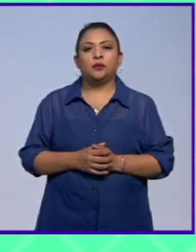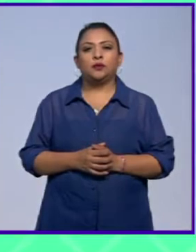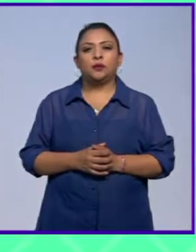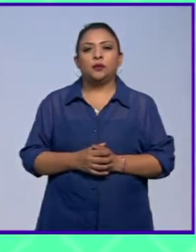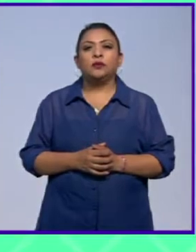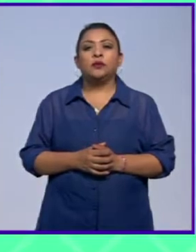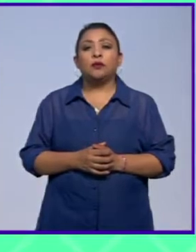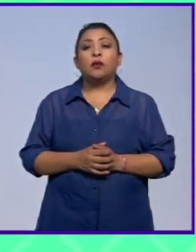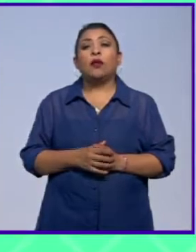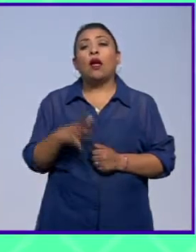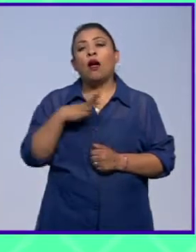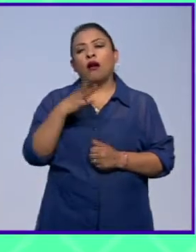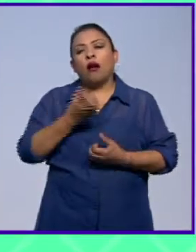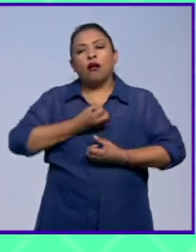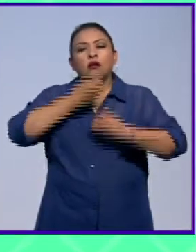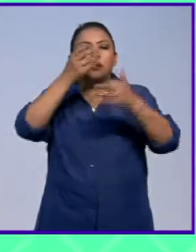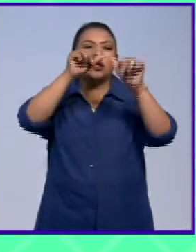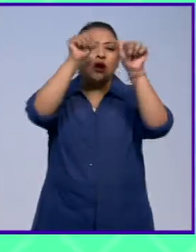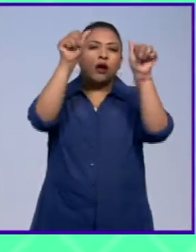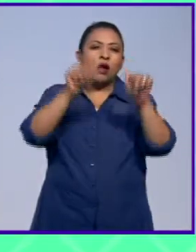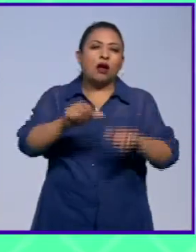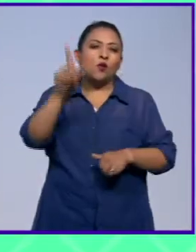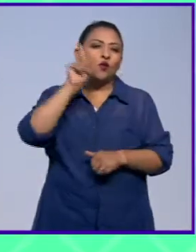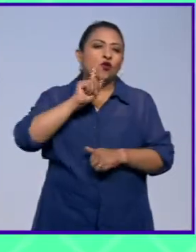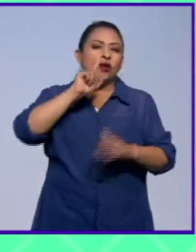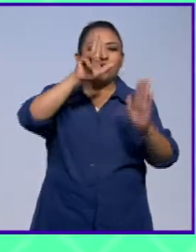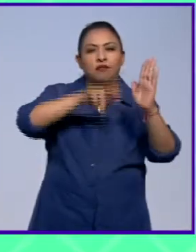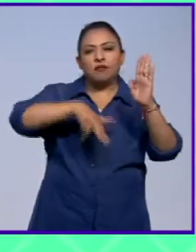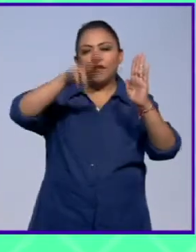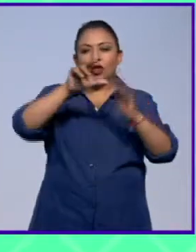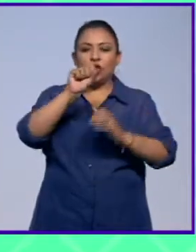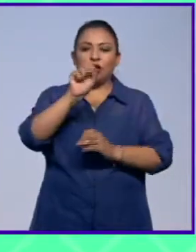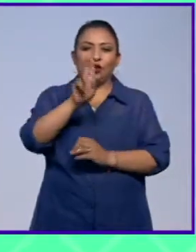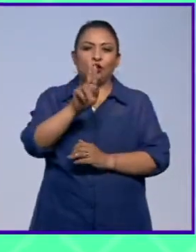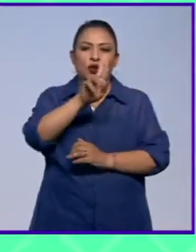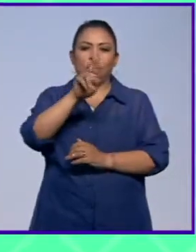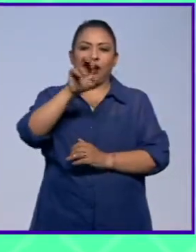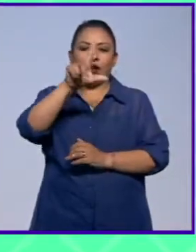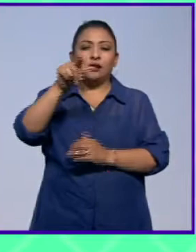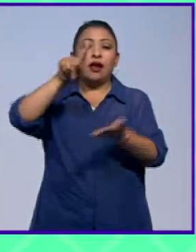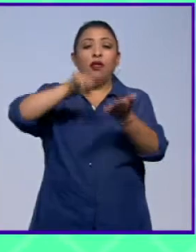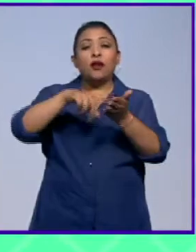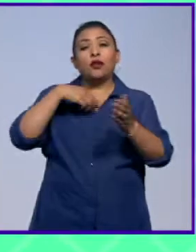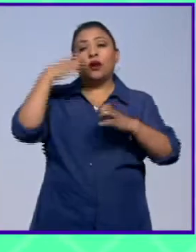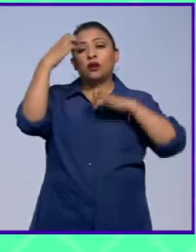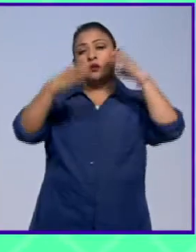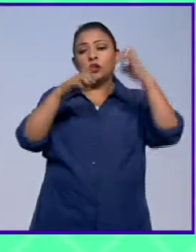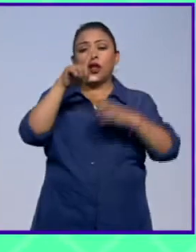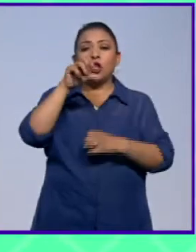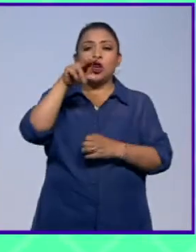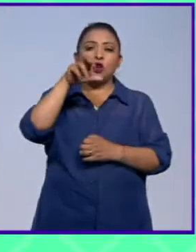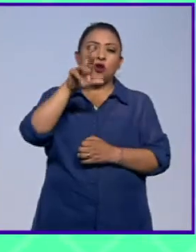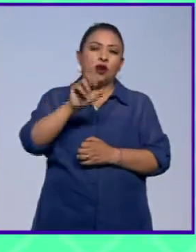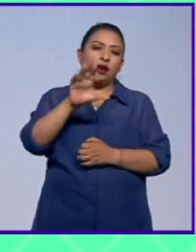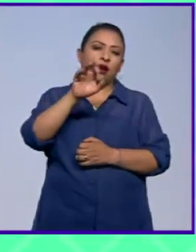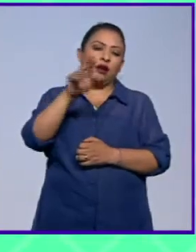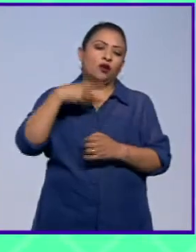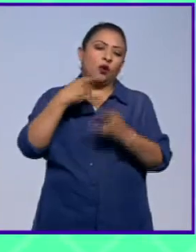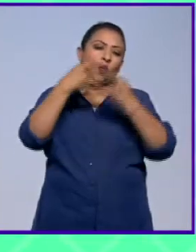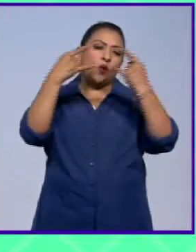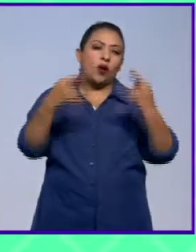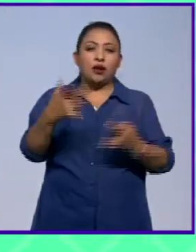Todas las expresiones artísticas de la pintora surrealista integra en la exposición Leonora Carrington Cuentos Mágicos.